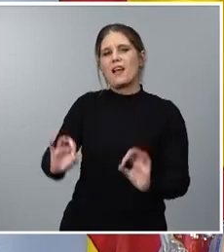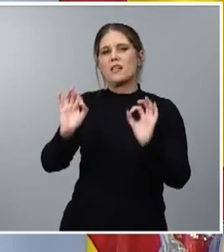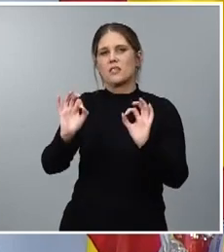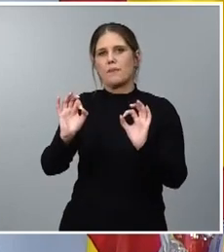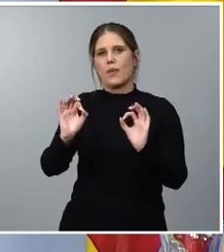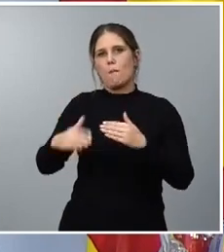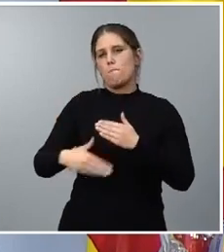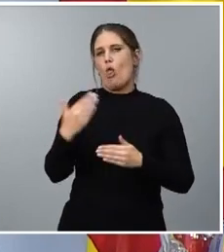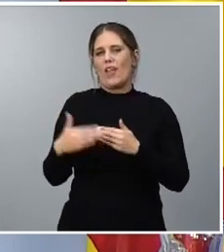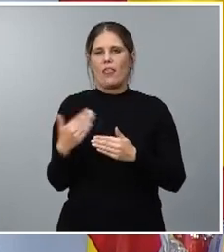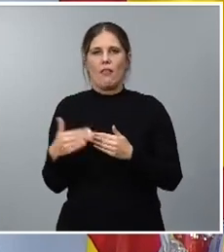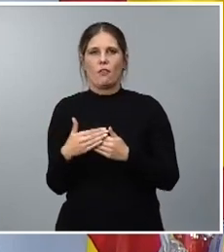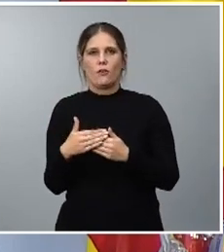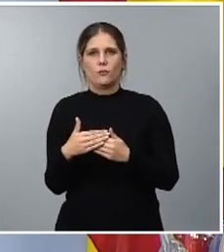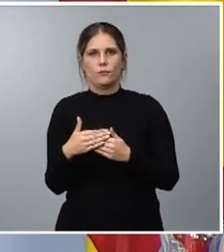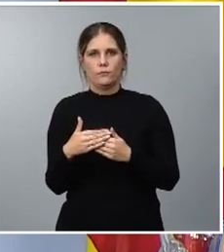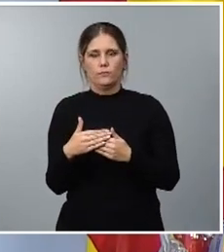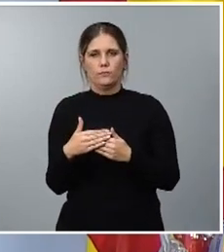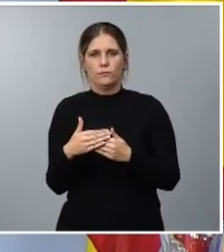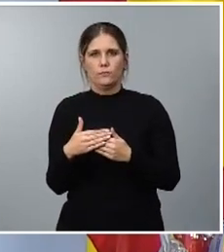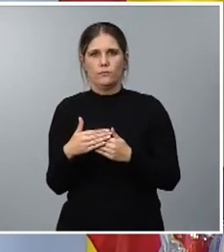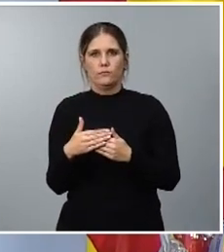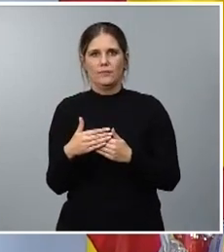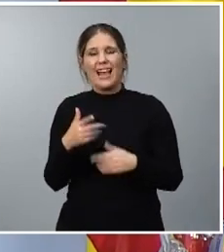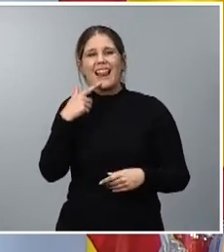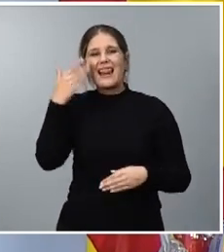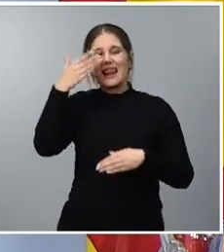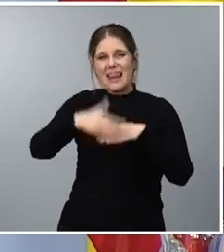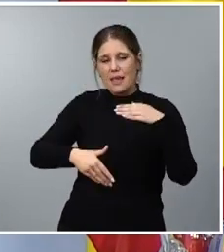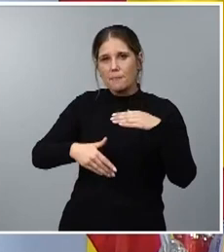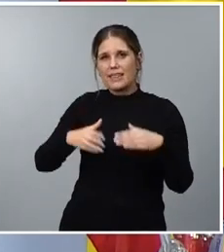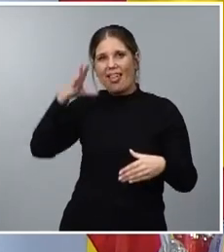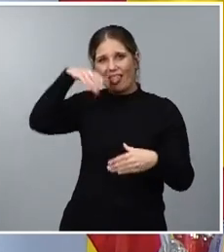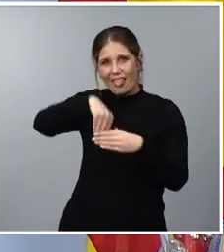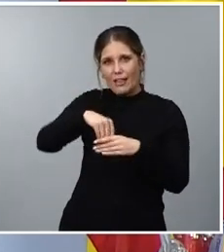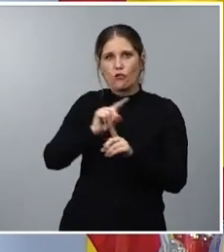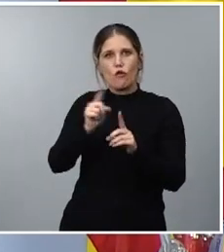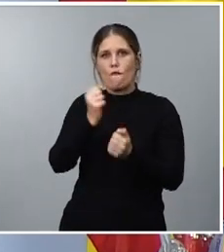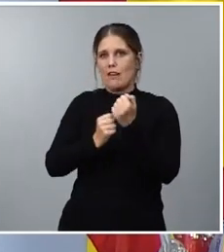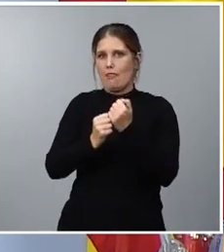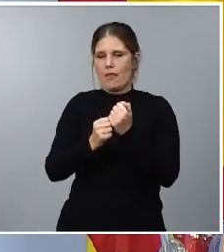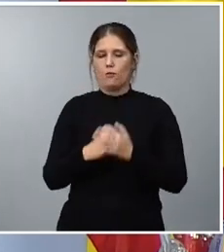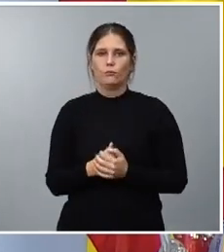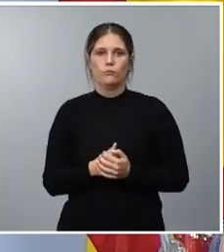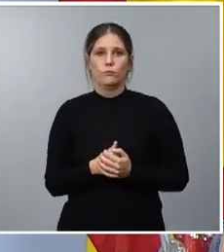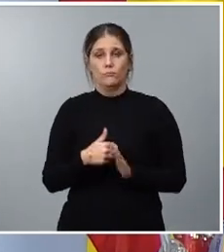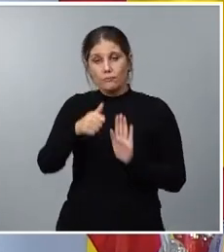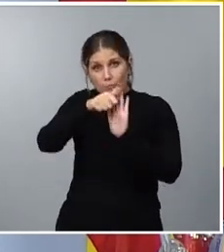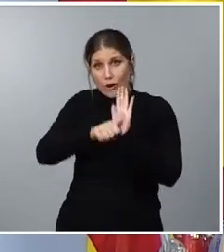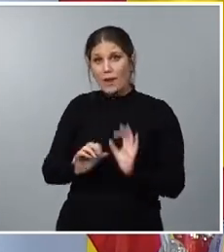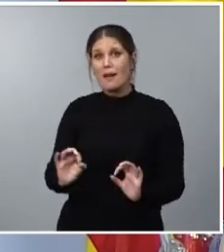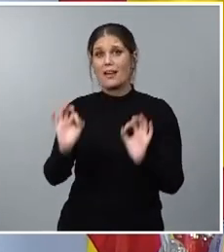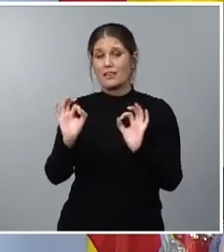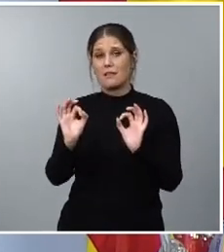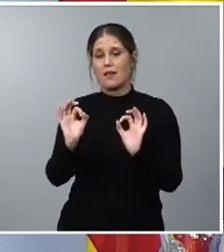modernización que no computan en el límite del gasto no financiero estos programas especiales